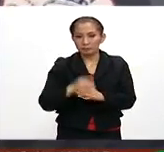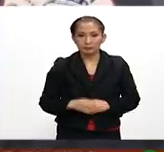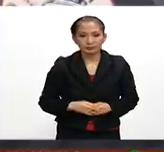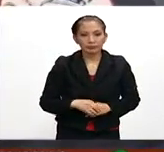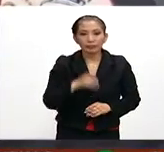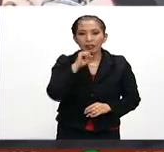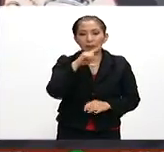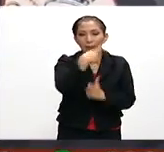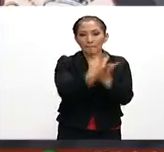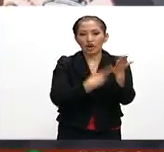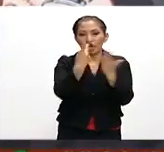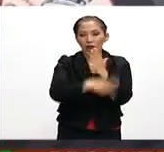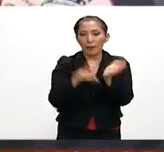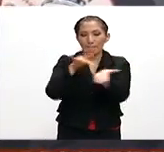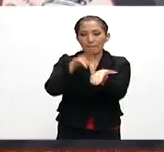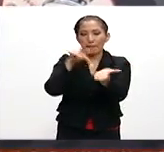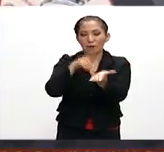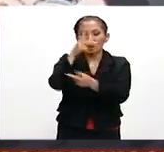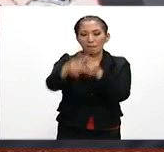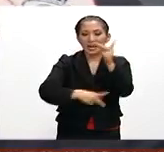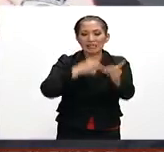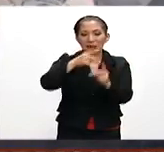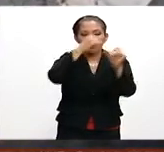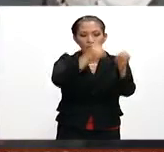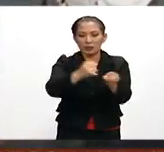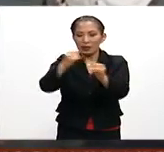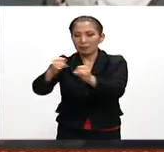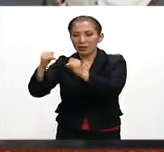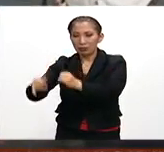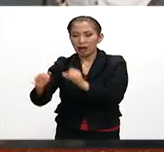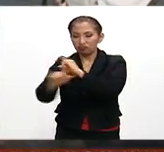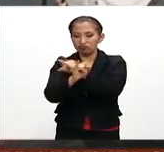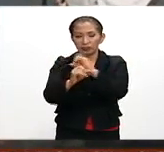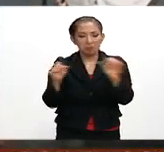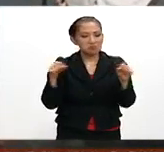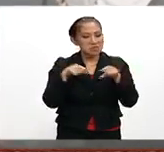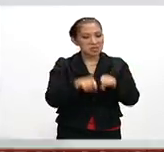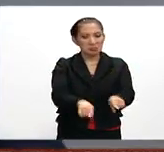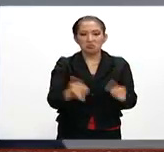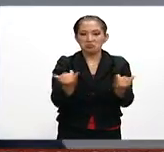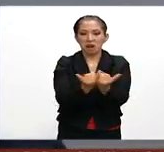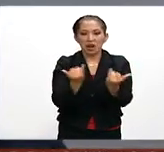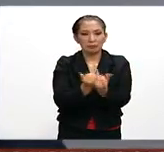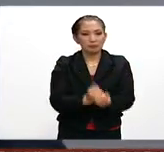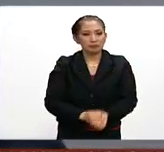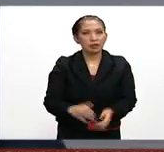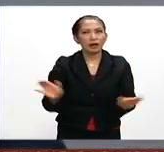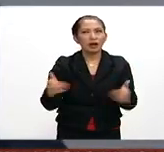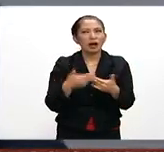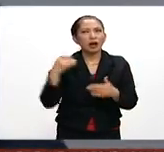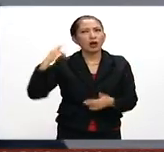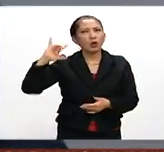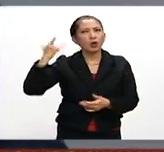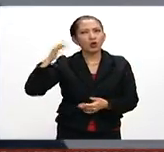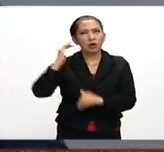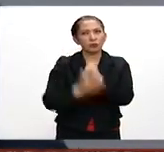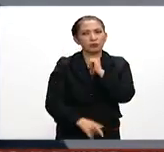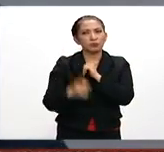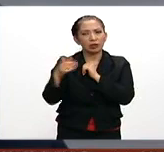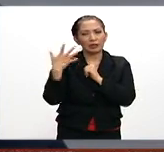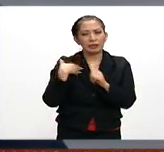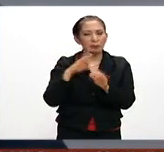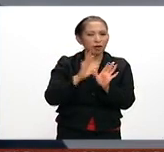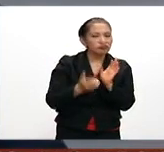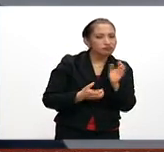Además, el programa de subsidios y el crédito individual va en línea con lo programado. Al cierre de julio, pues tenemos un